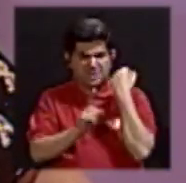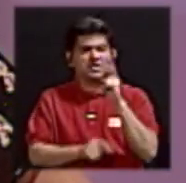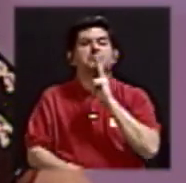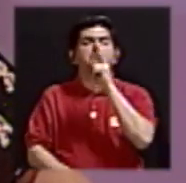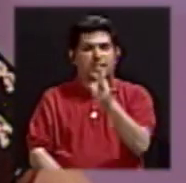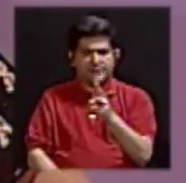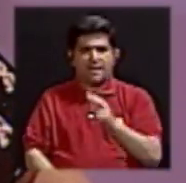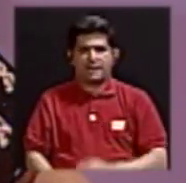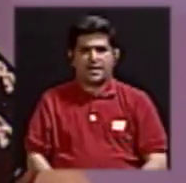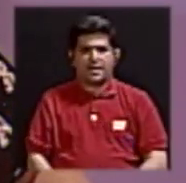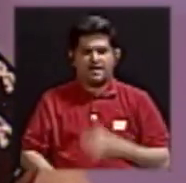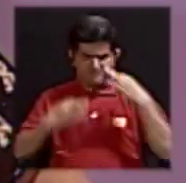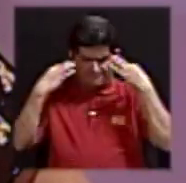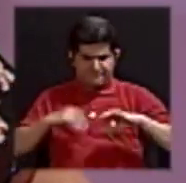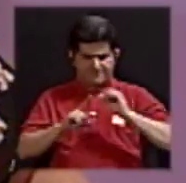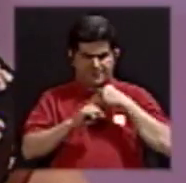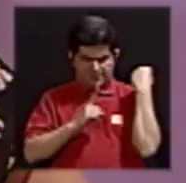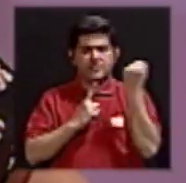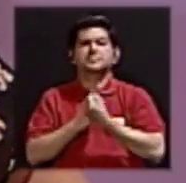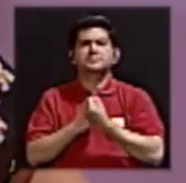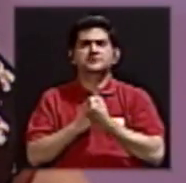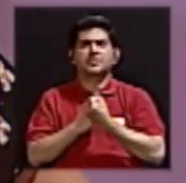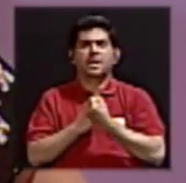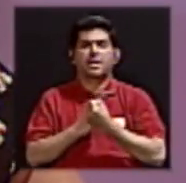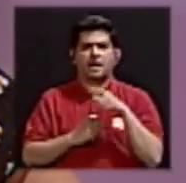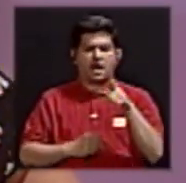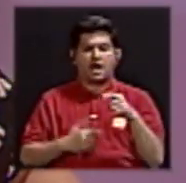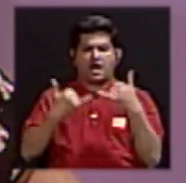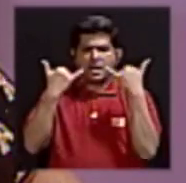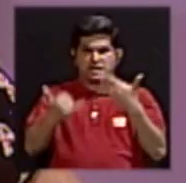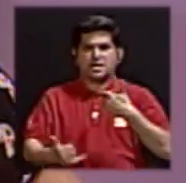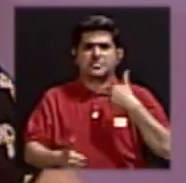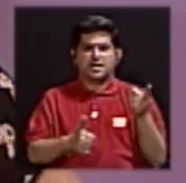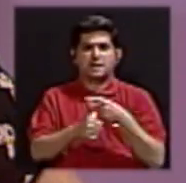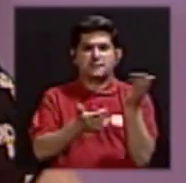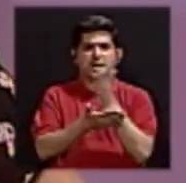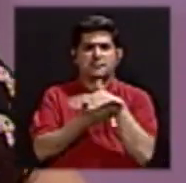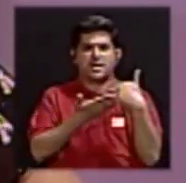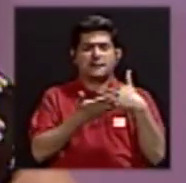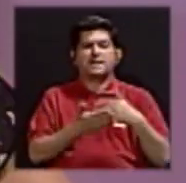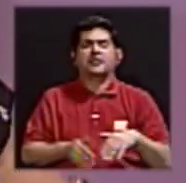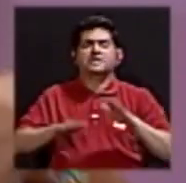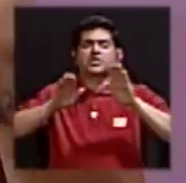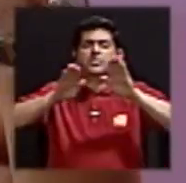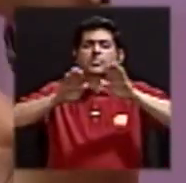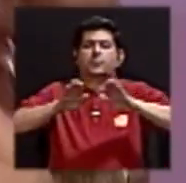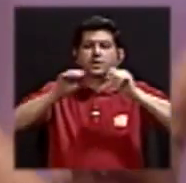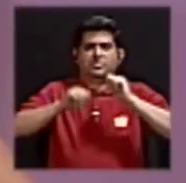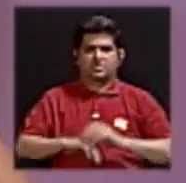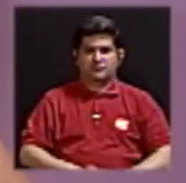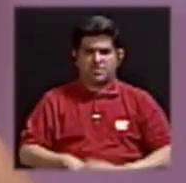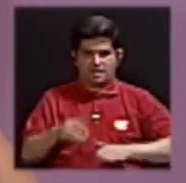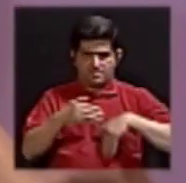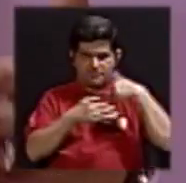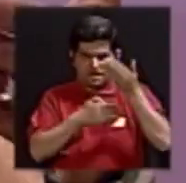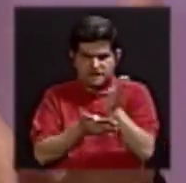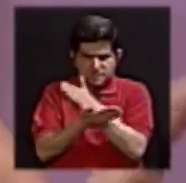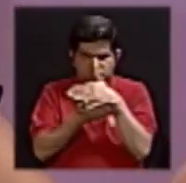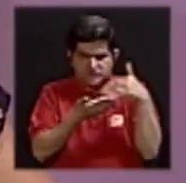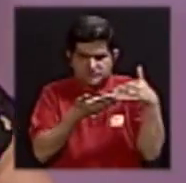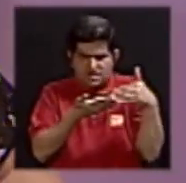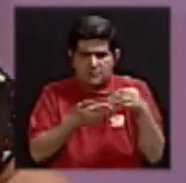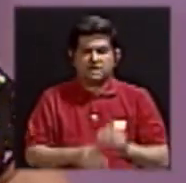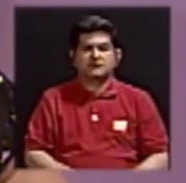real, una condición fisiológica, entonces ellas ya tienen su primera parte del alivio. Después viene la parte